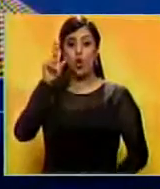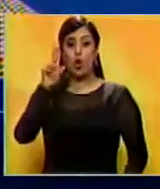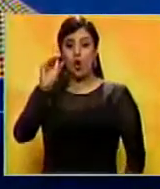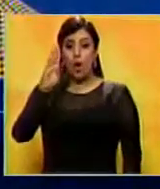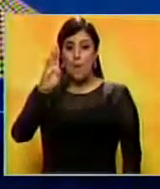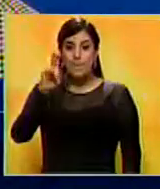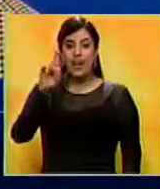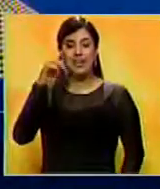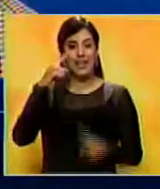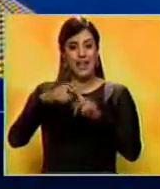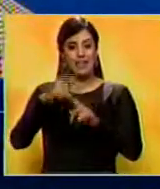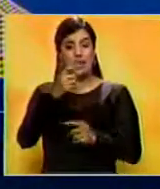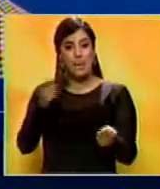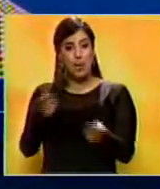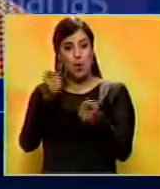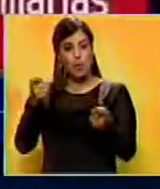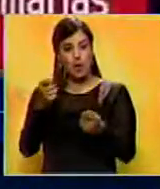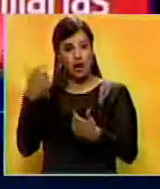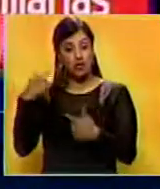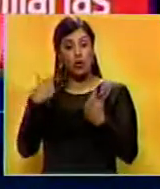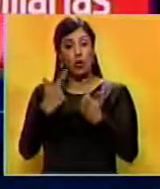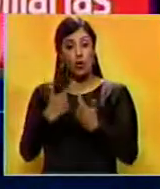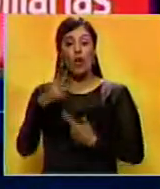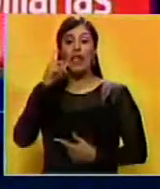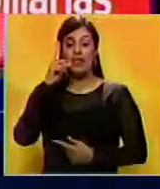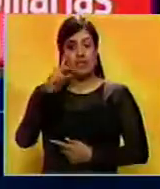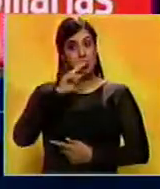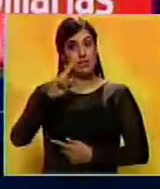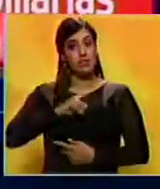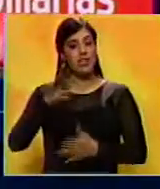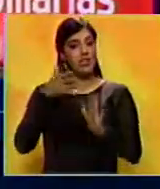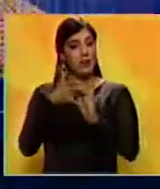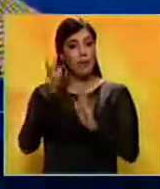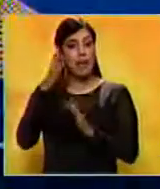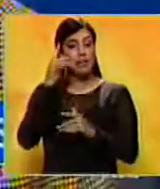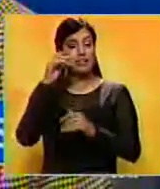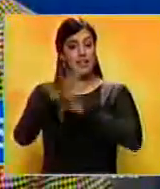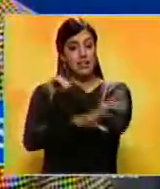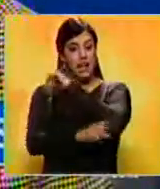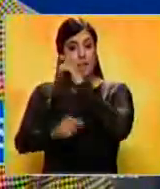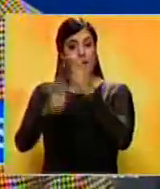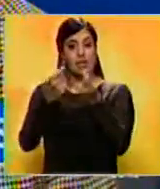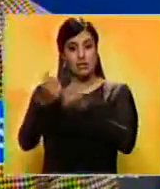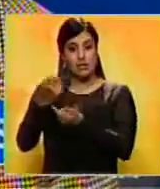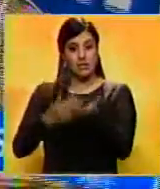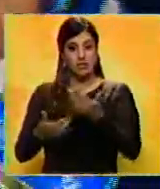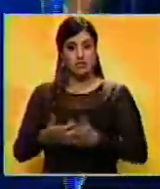Prieto, exgerente de Campañas de Santos, quien deberá responder por presunto fraude procesal.